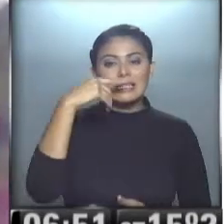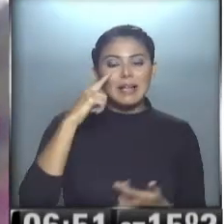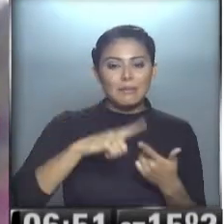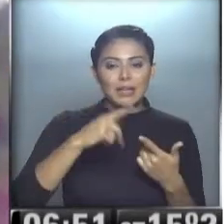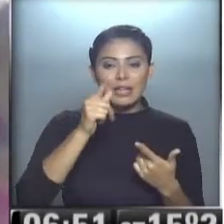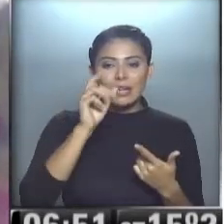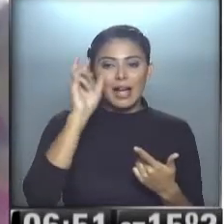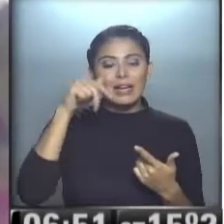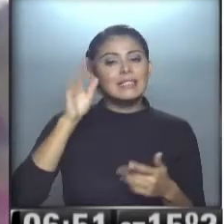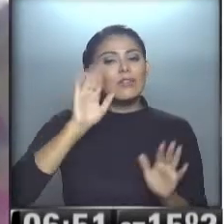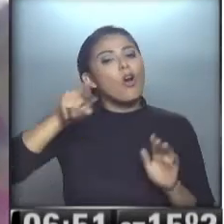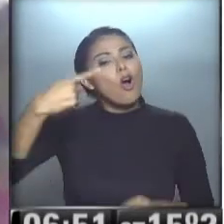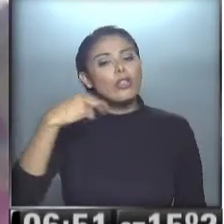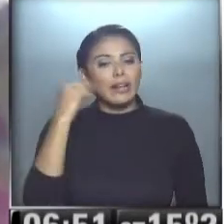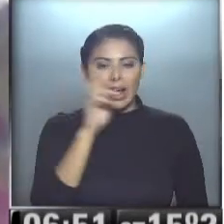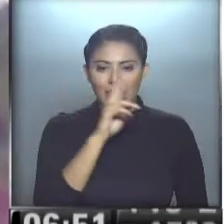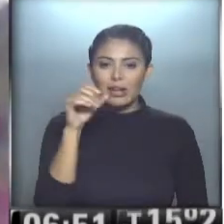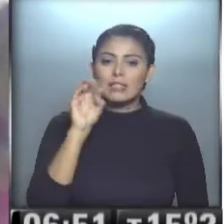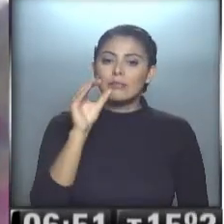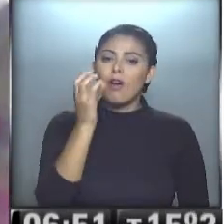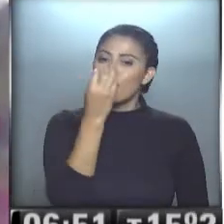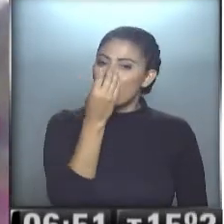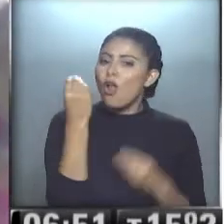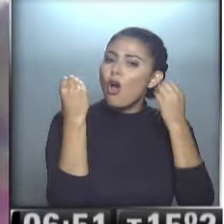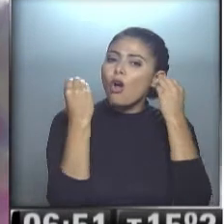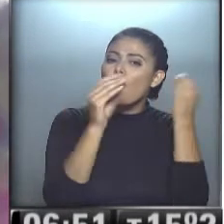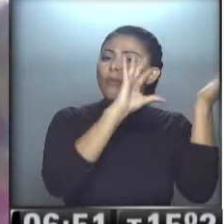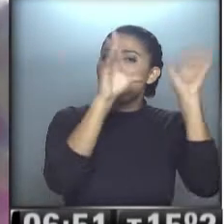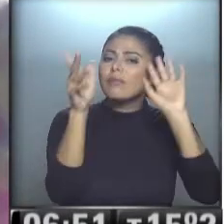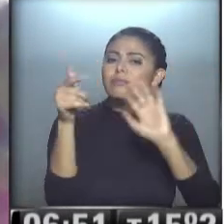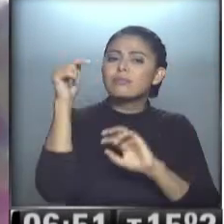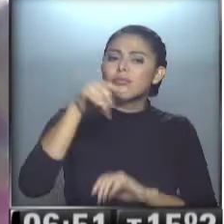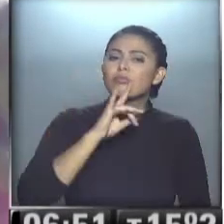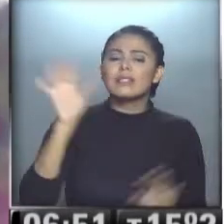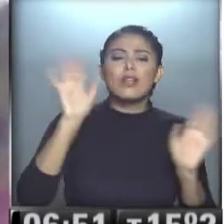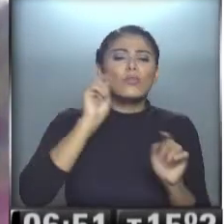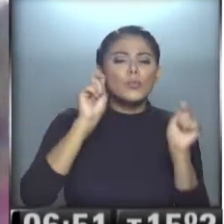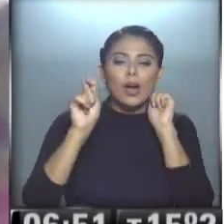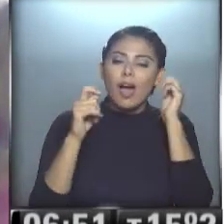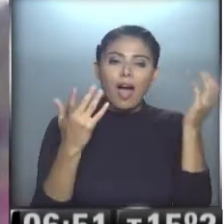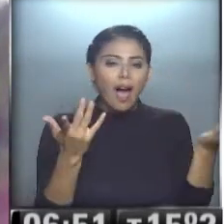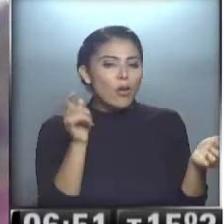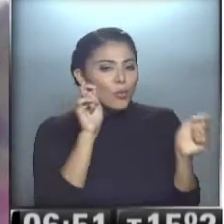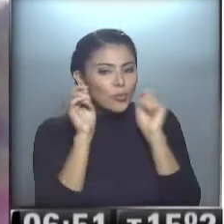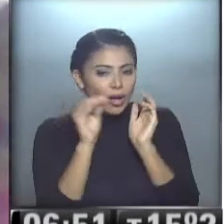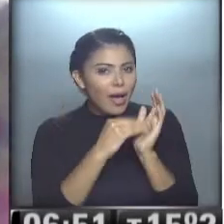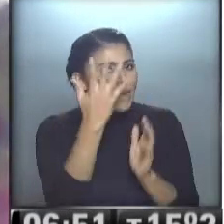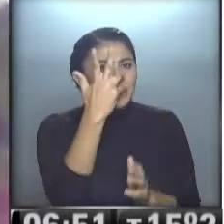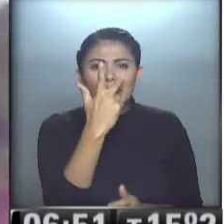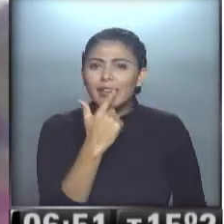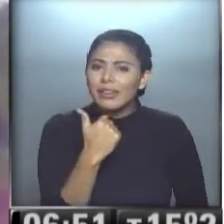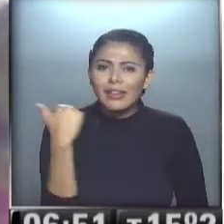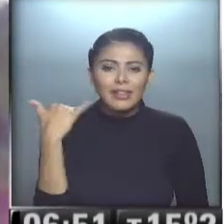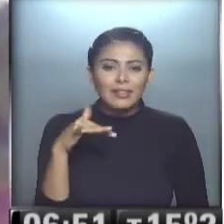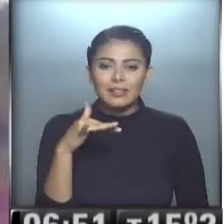a mi otra hija, Flor. ¿Cómo está el tiempo acá en Tucumán? Saludos y besazos. Qué lindo eso de besazos. Me encanta